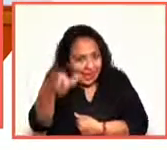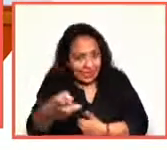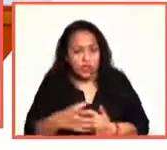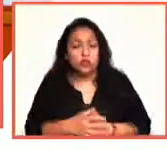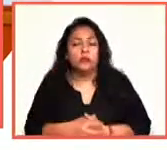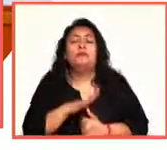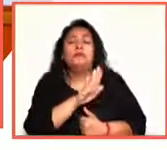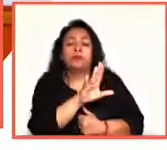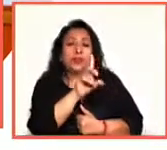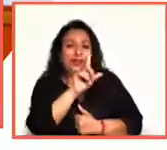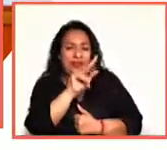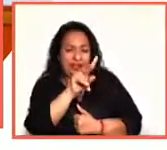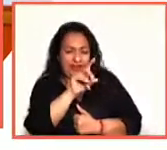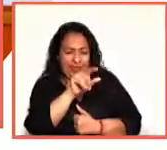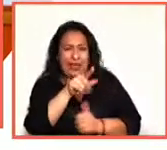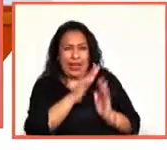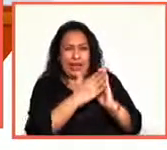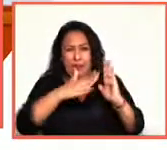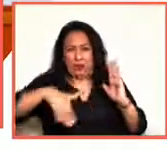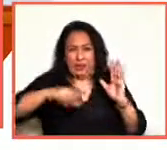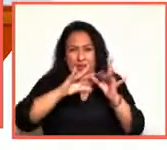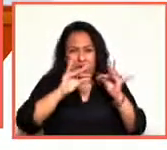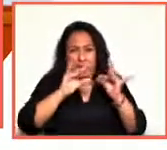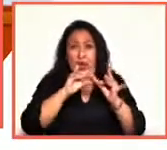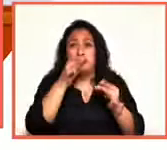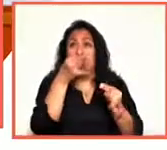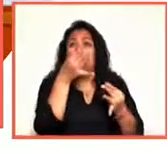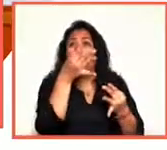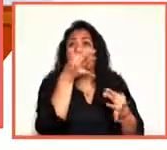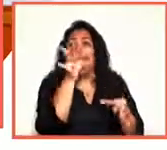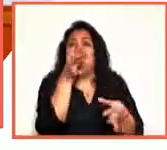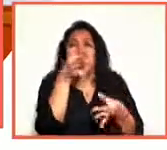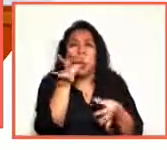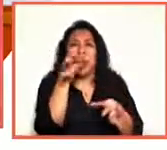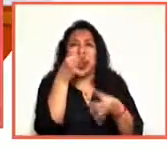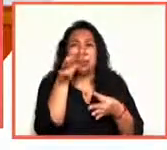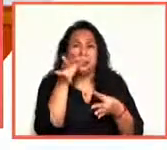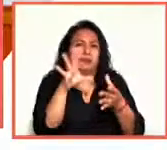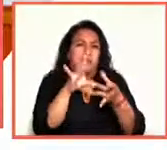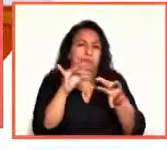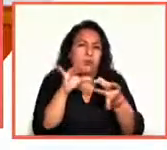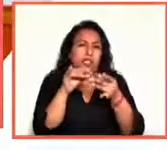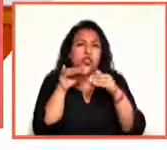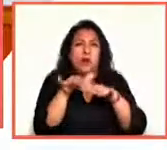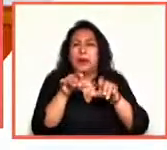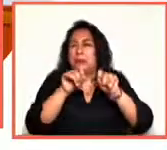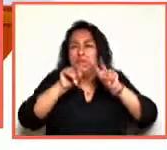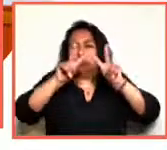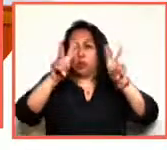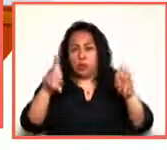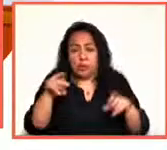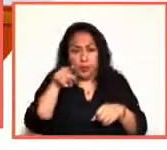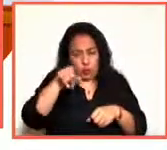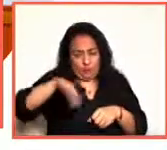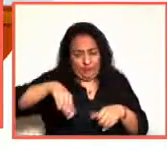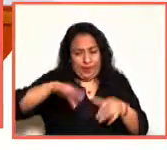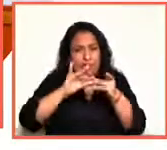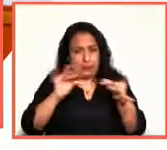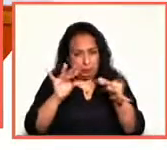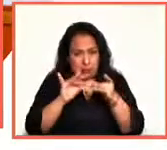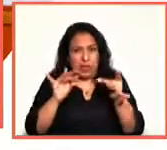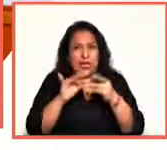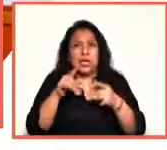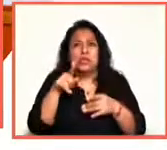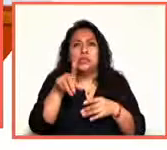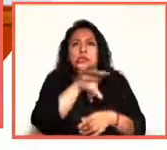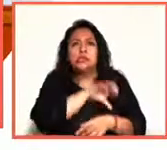en este libro que mencionamos, Las Hojas, hablando de este mismo tema, tú platicas que tu afición